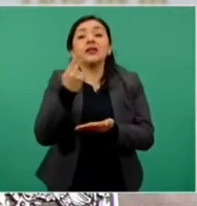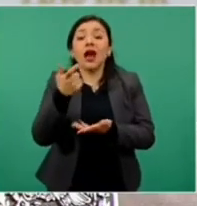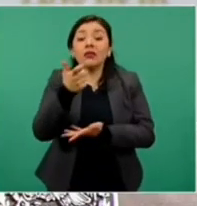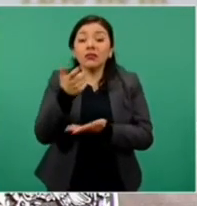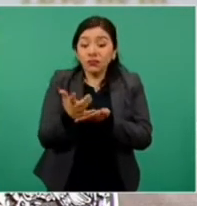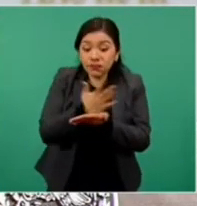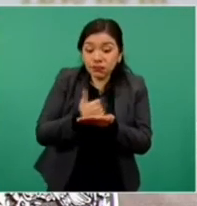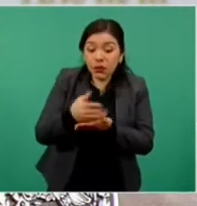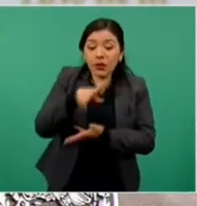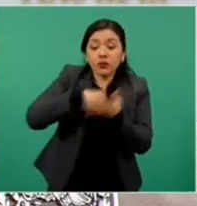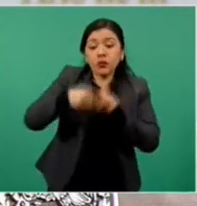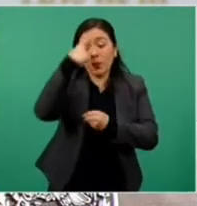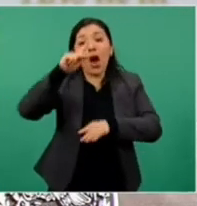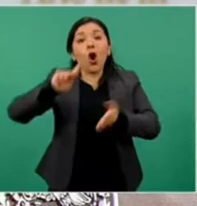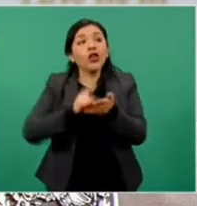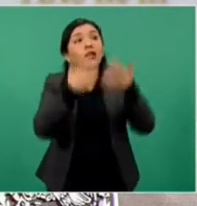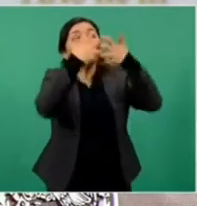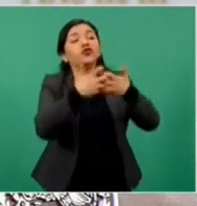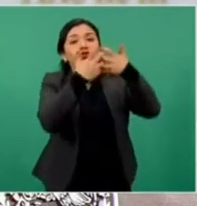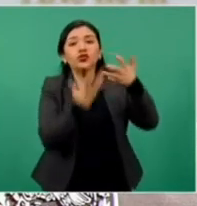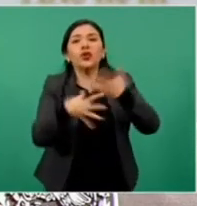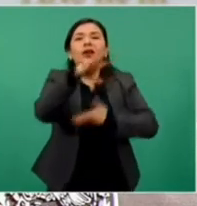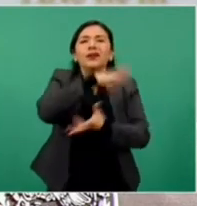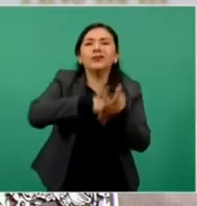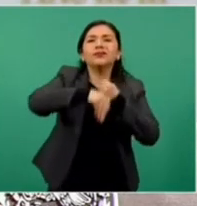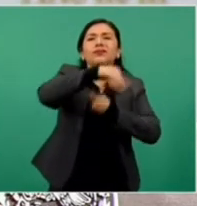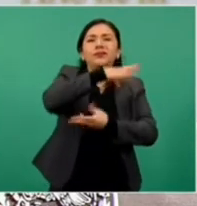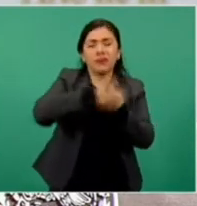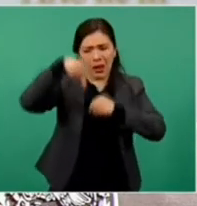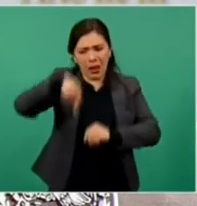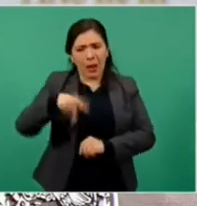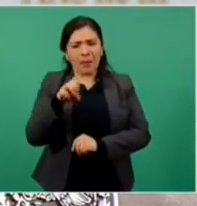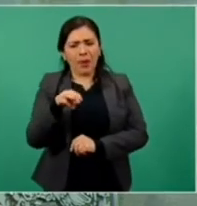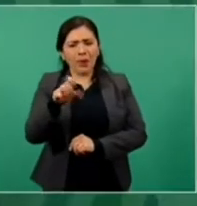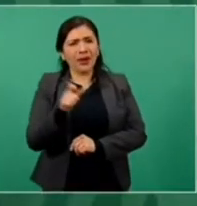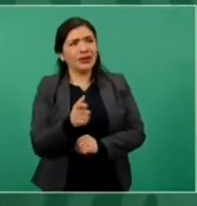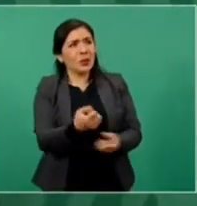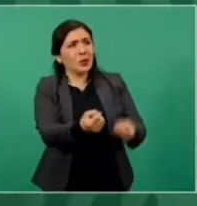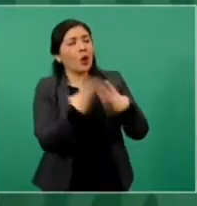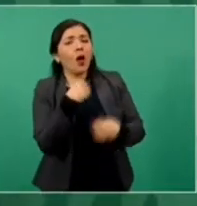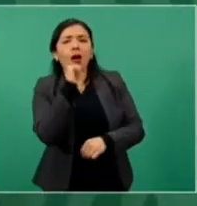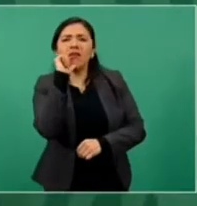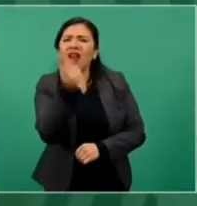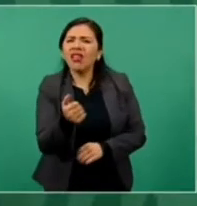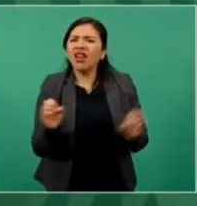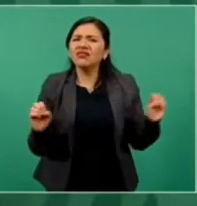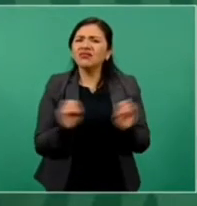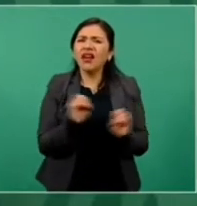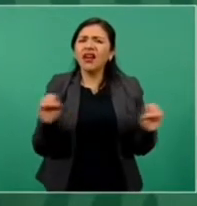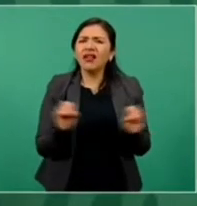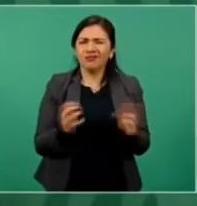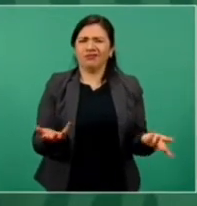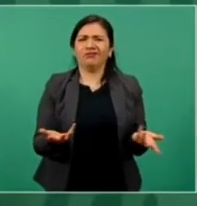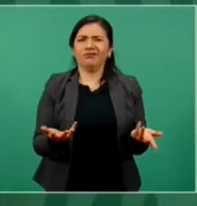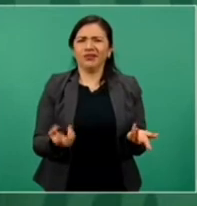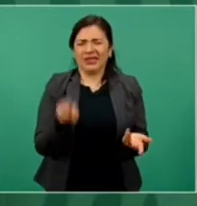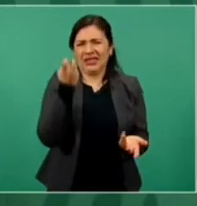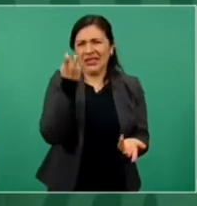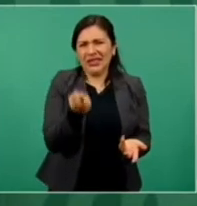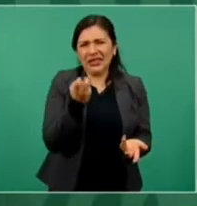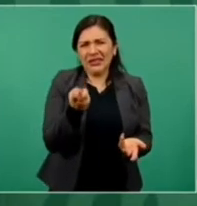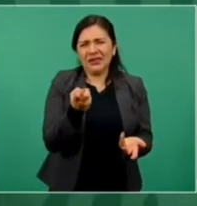lo tanto Pemex ya no obtenía beneficio alguno, de forma tal que esta operación que